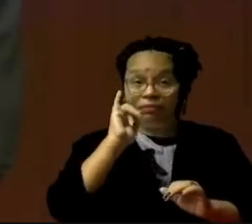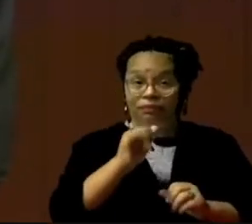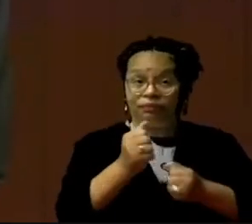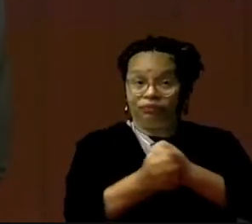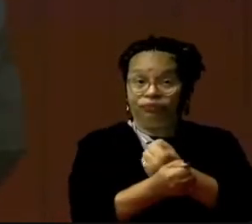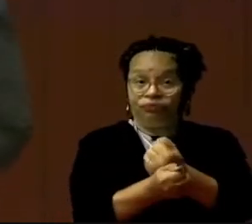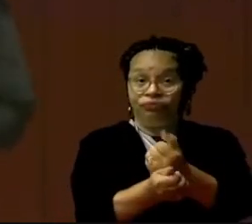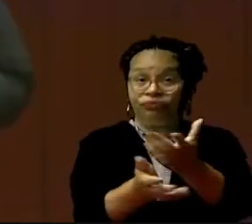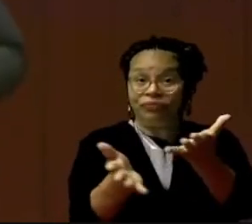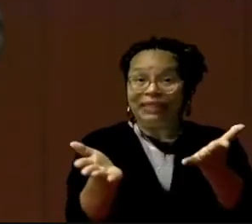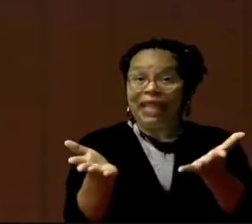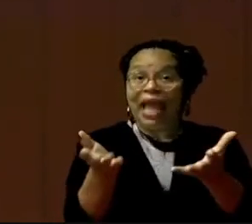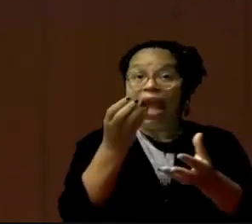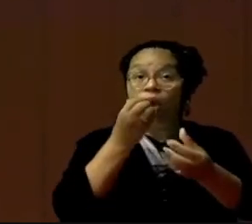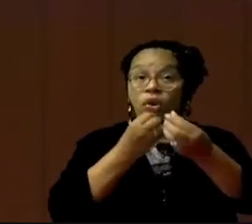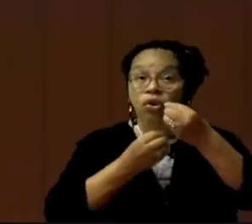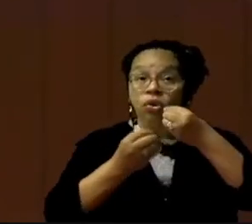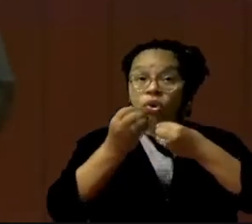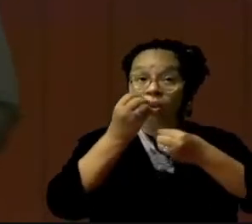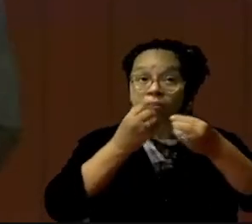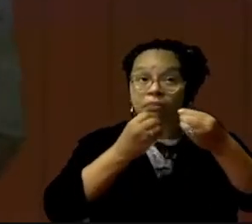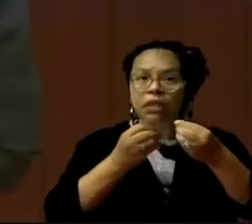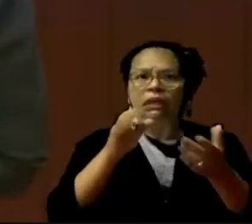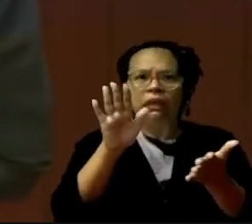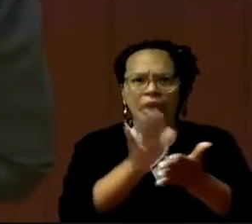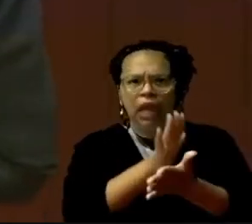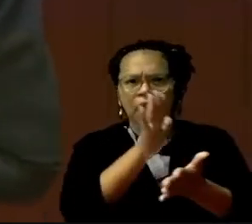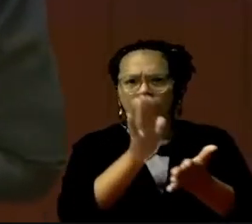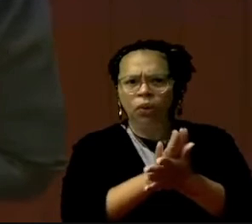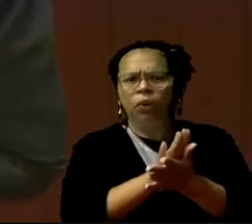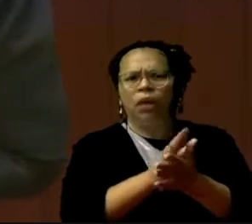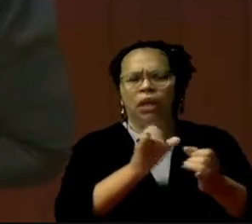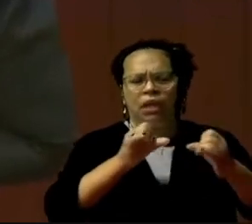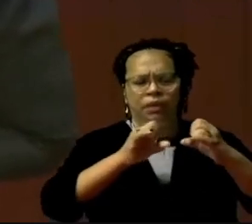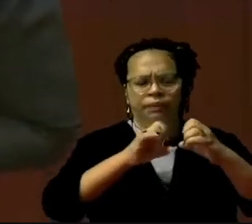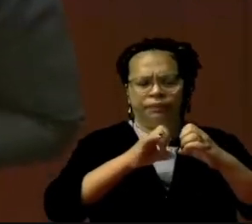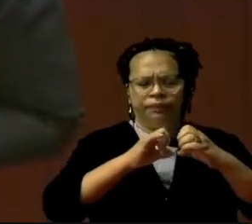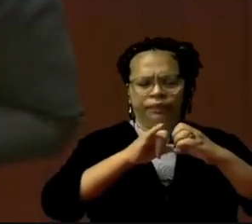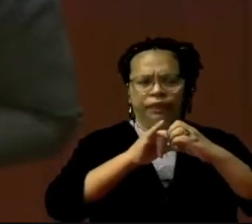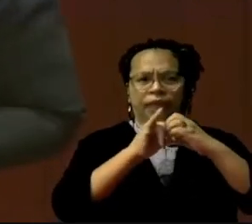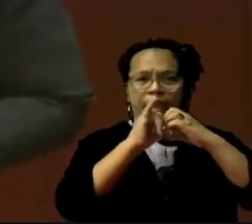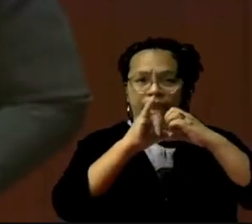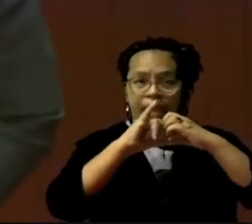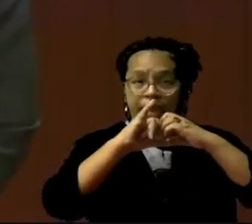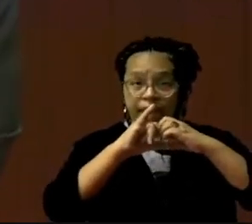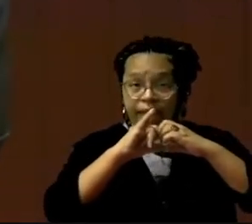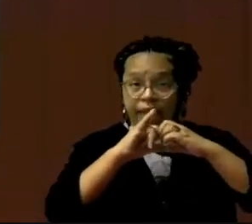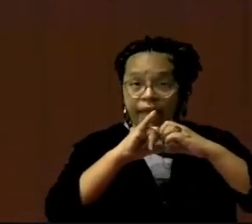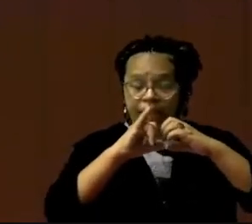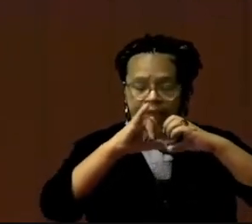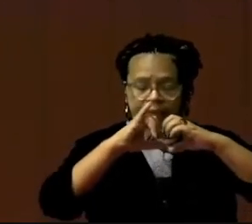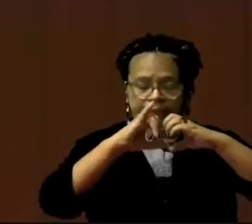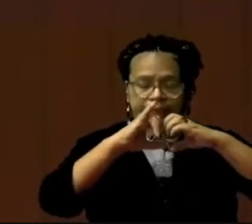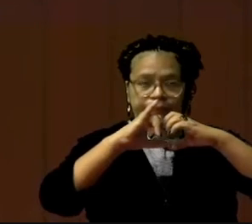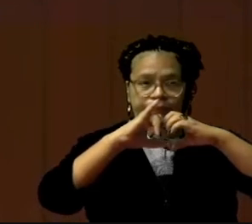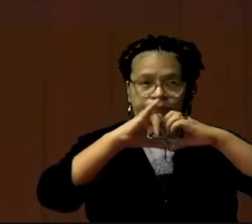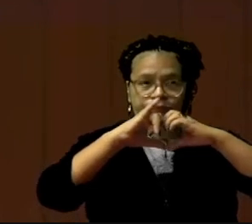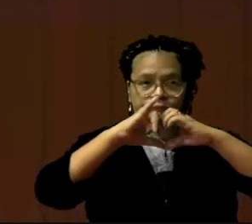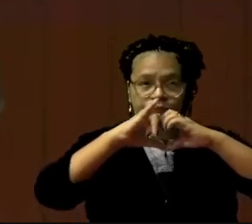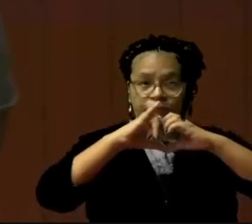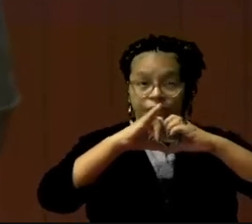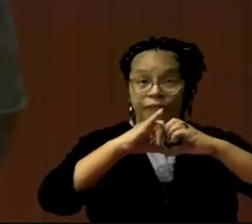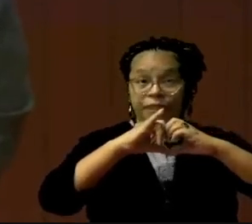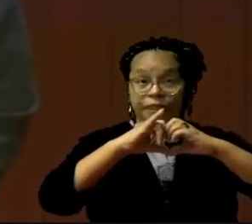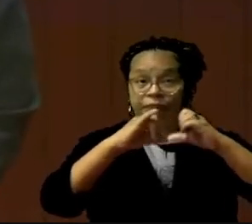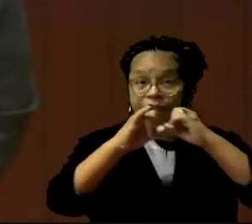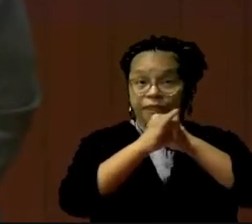como las escuelas, como los INAIPI, como los CAIPI, le distribuyen alimento a los niños. La seguridad de la inocuidad de